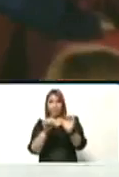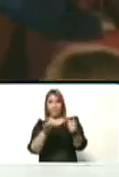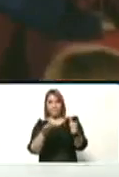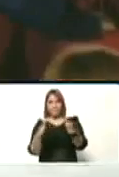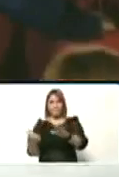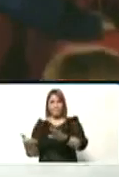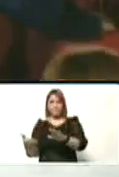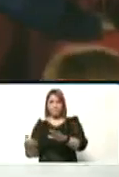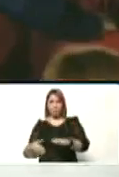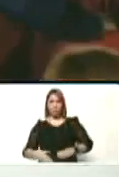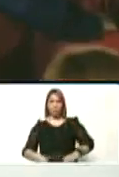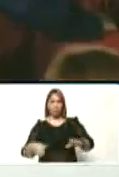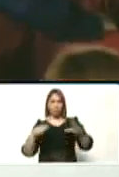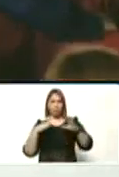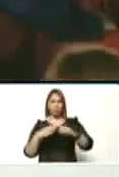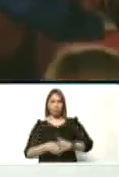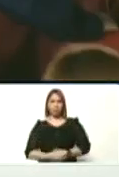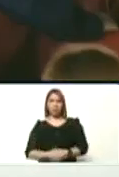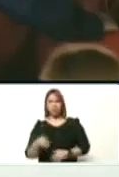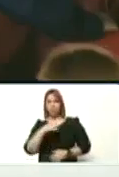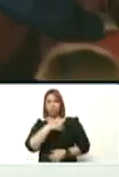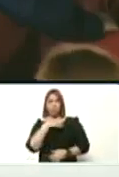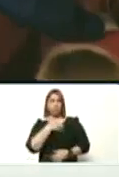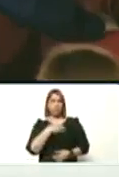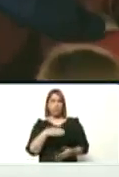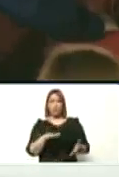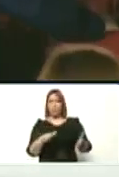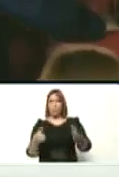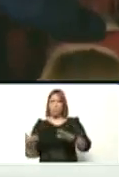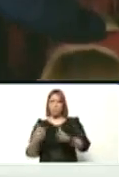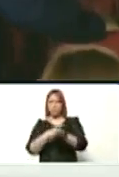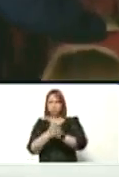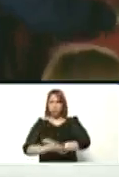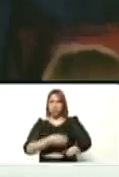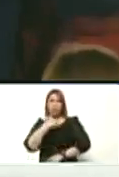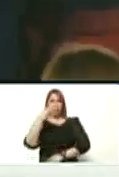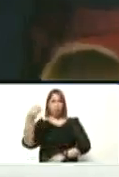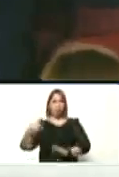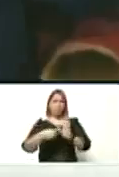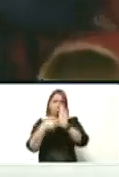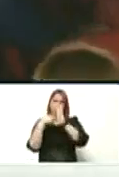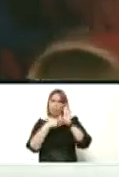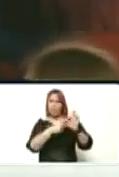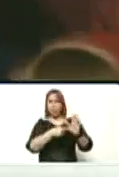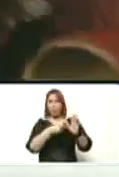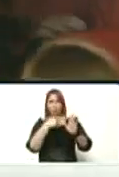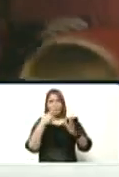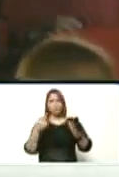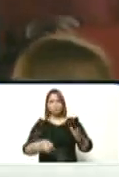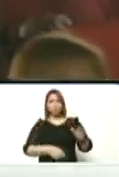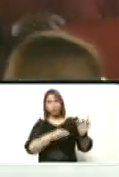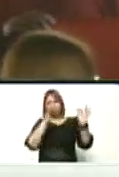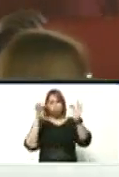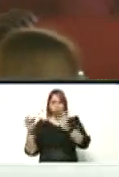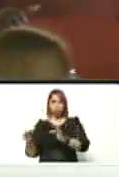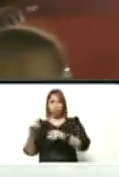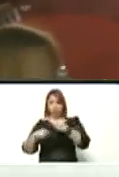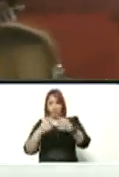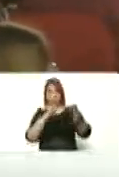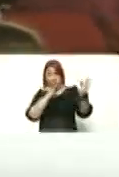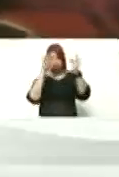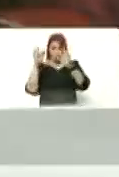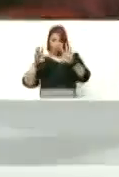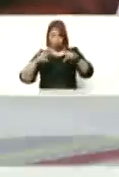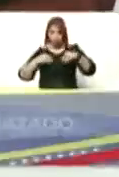cuerpo pero no pudieron matar su alma no pudieron matar su ejemplo su legado y luego su legado fue